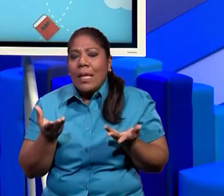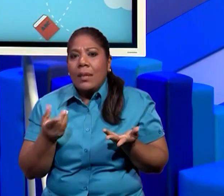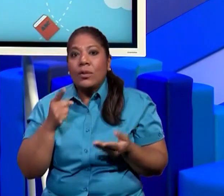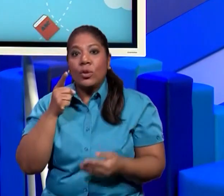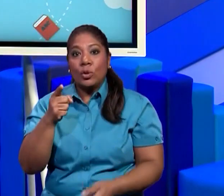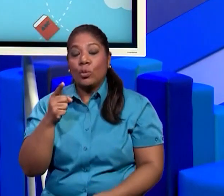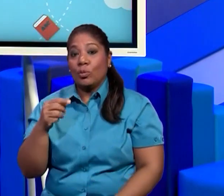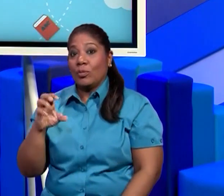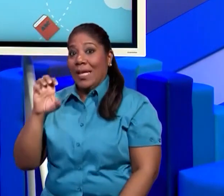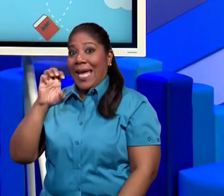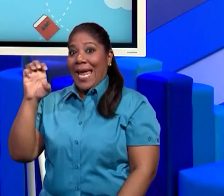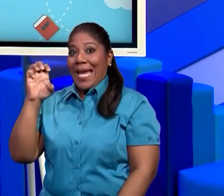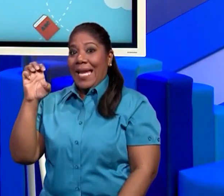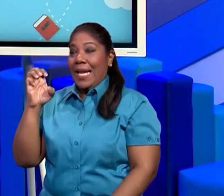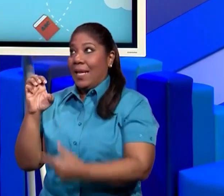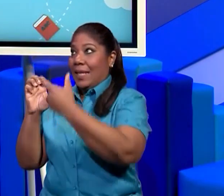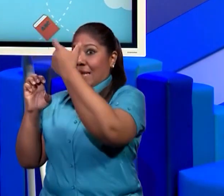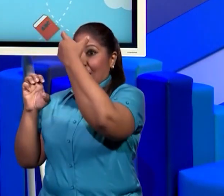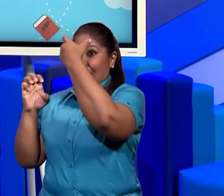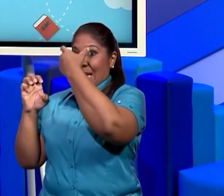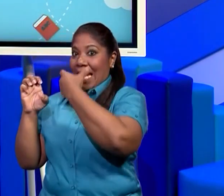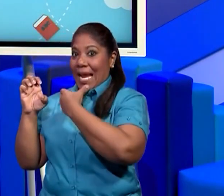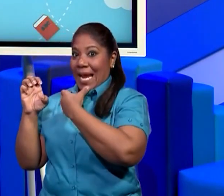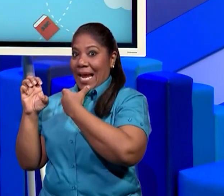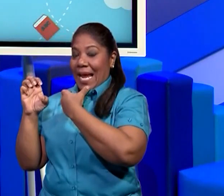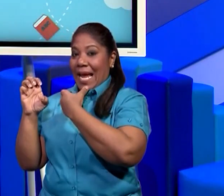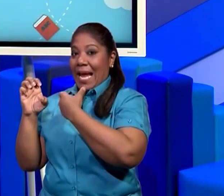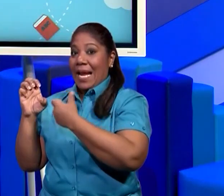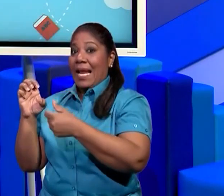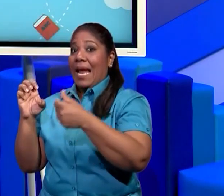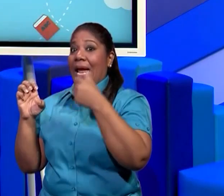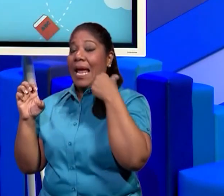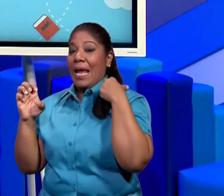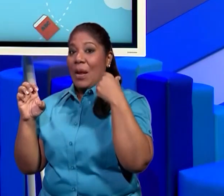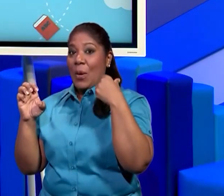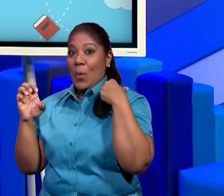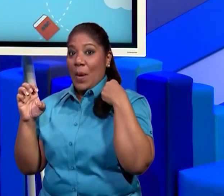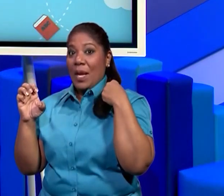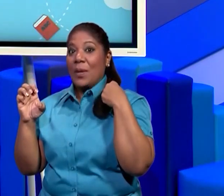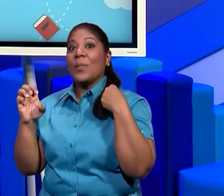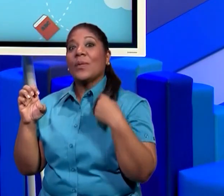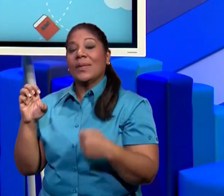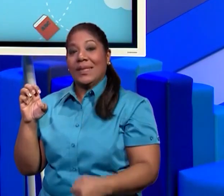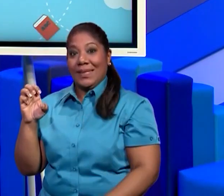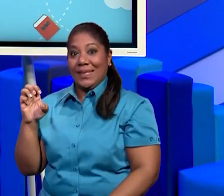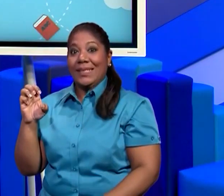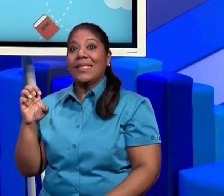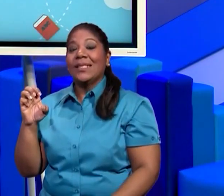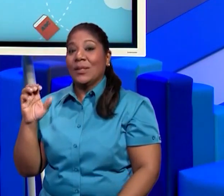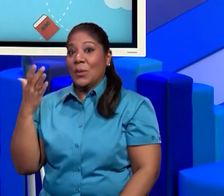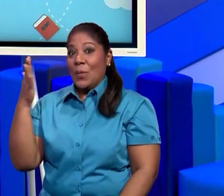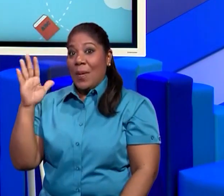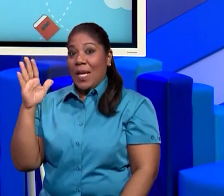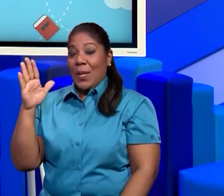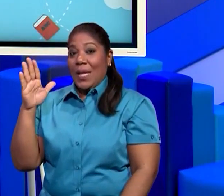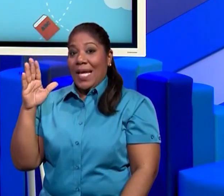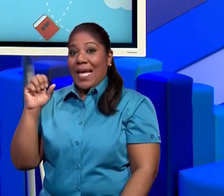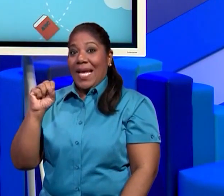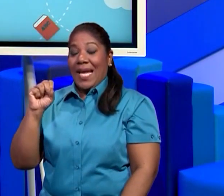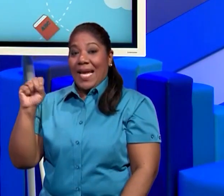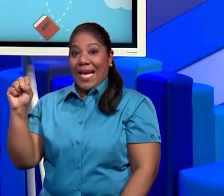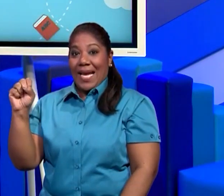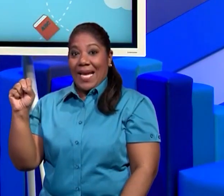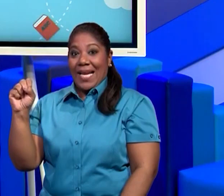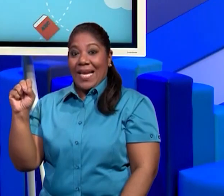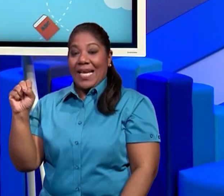ser, ¿qué? El oeste. Y el sur sería entonces su mano derecha y su